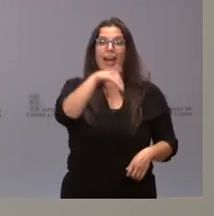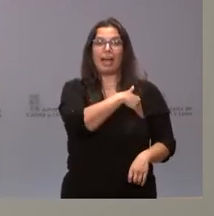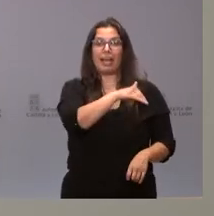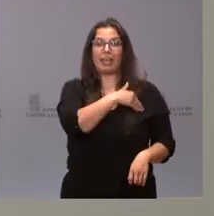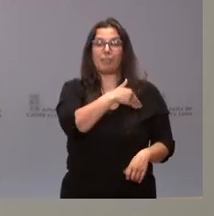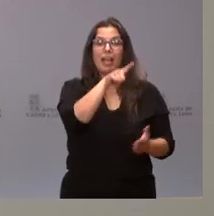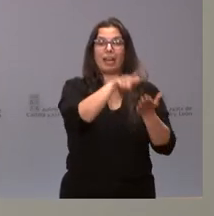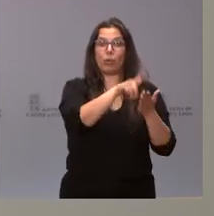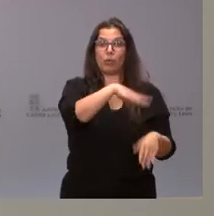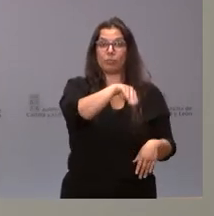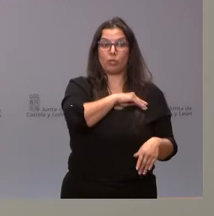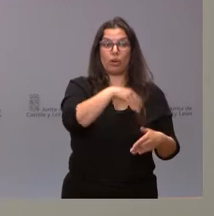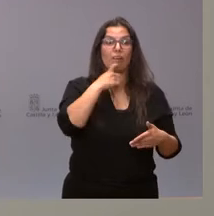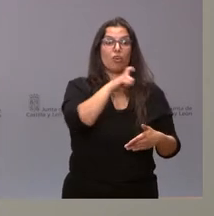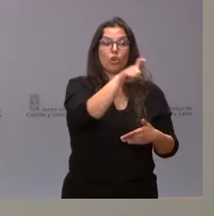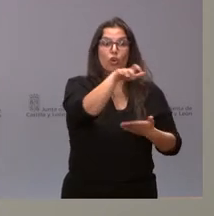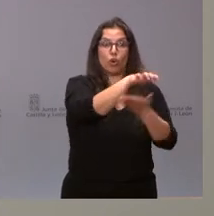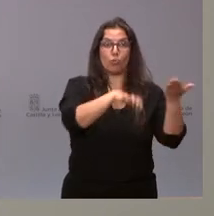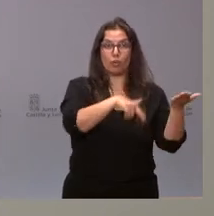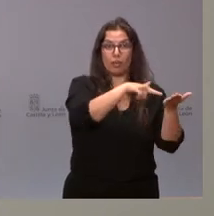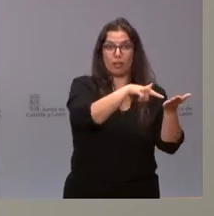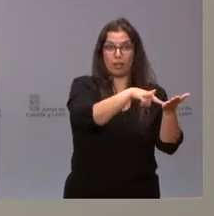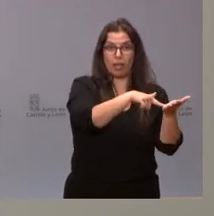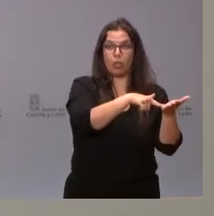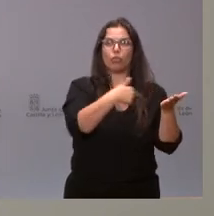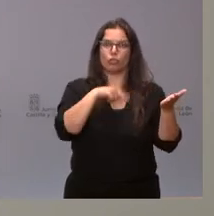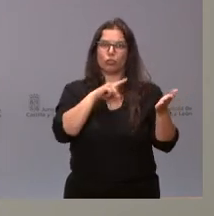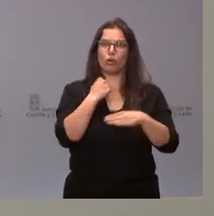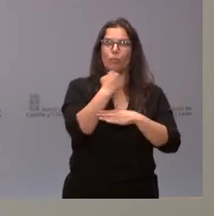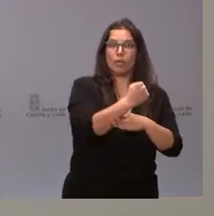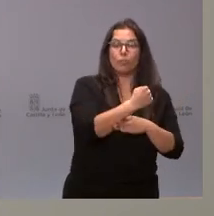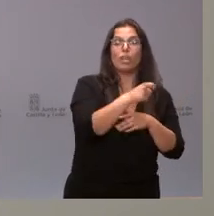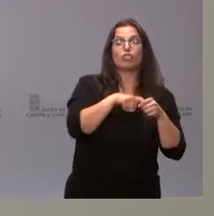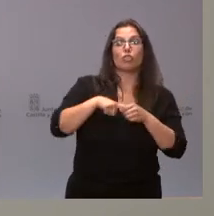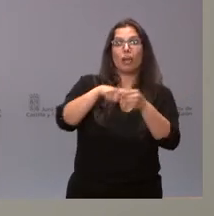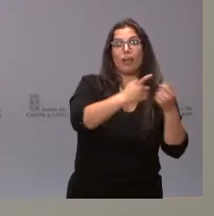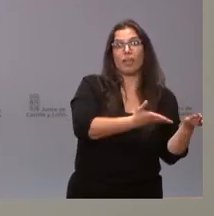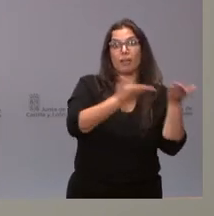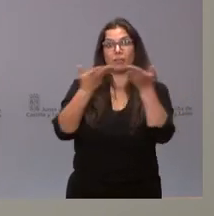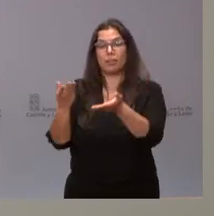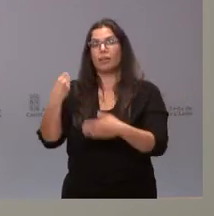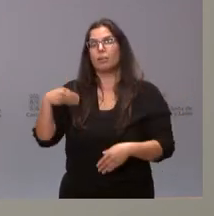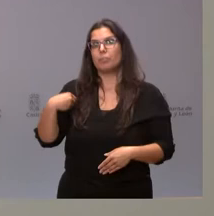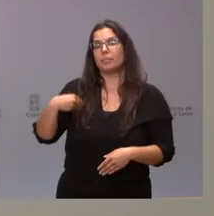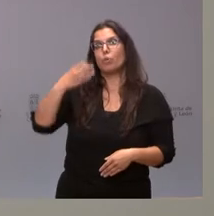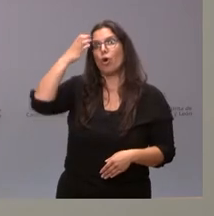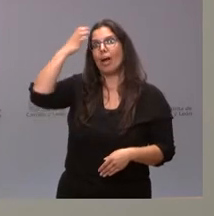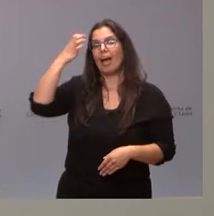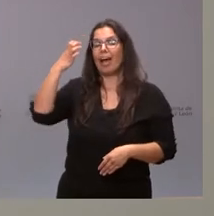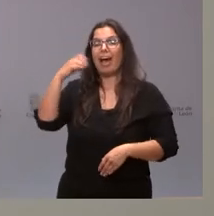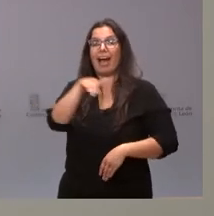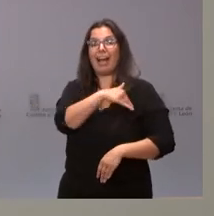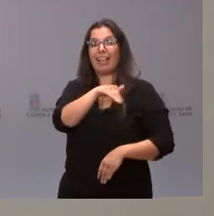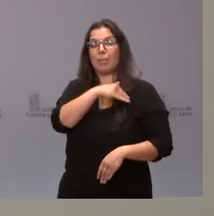Española en solidaridad con la Academia Nicaragüense de la Lengua ante el riesgo de su disolución o de su